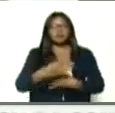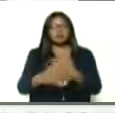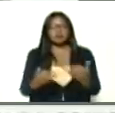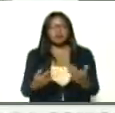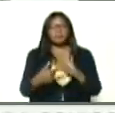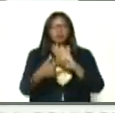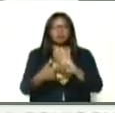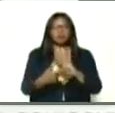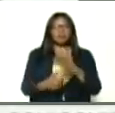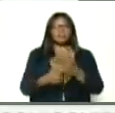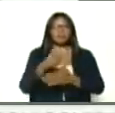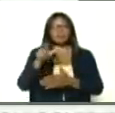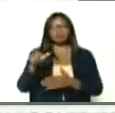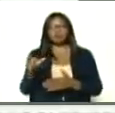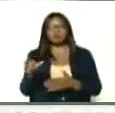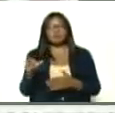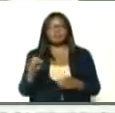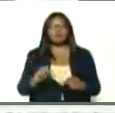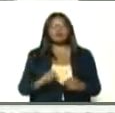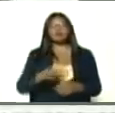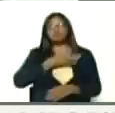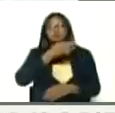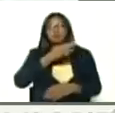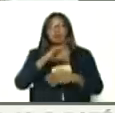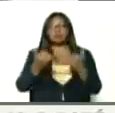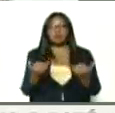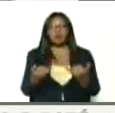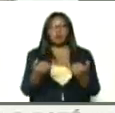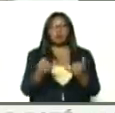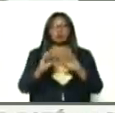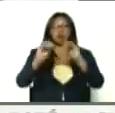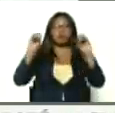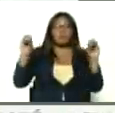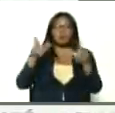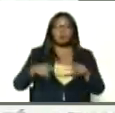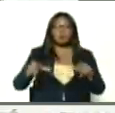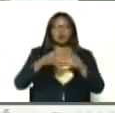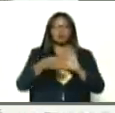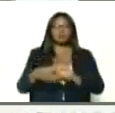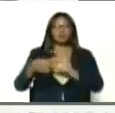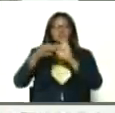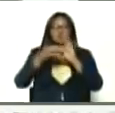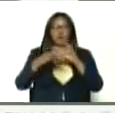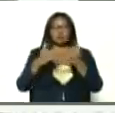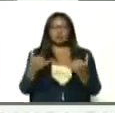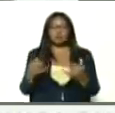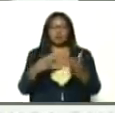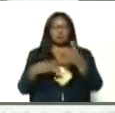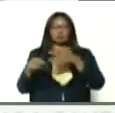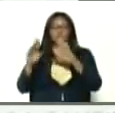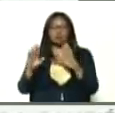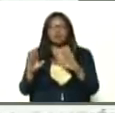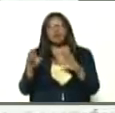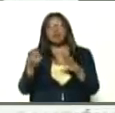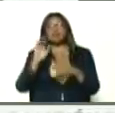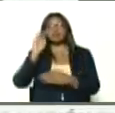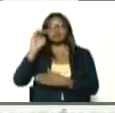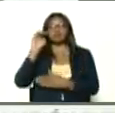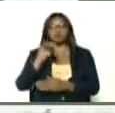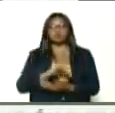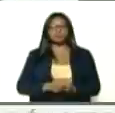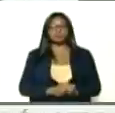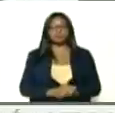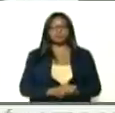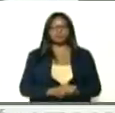demostrado, la mayoría, de la sociedad, en este espacio, de convocatoria, en este espacio, de unión, para construir el futuro, el primero, Presidente,